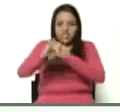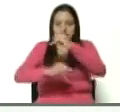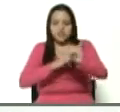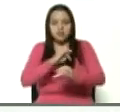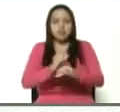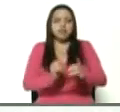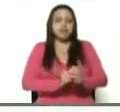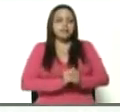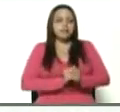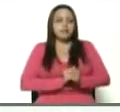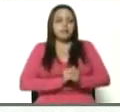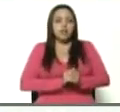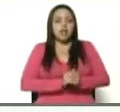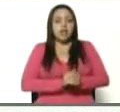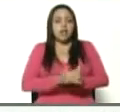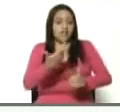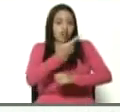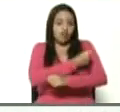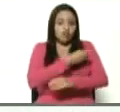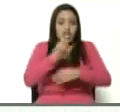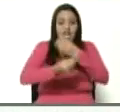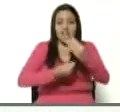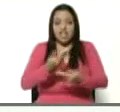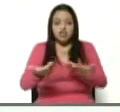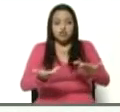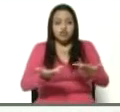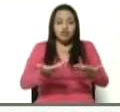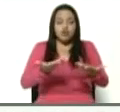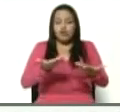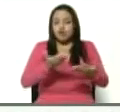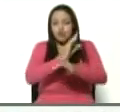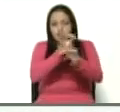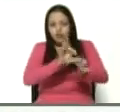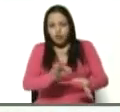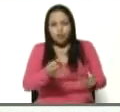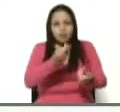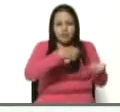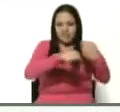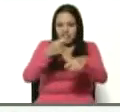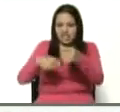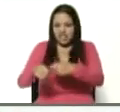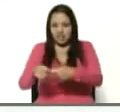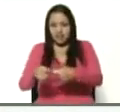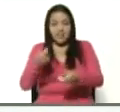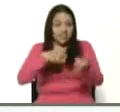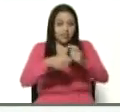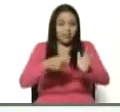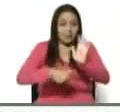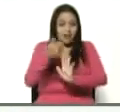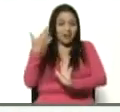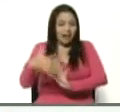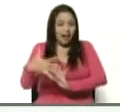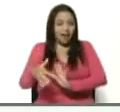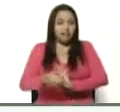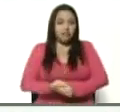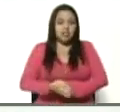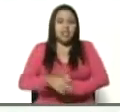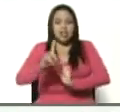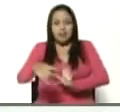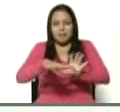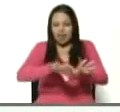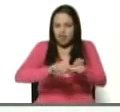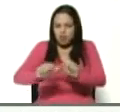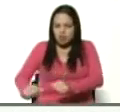Las vacunas han convertido en una mercancía para la especulación, para el dominio,